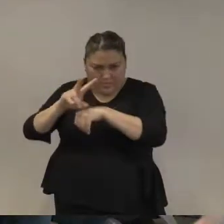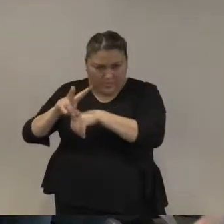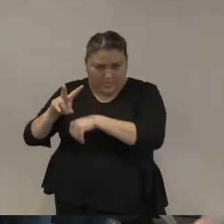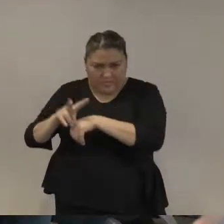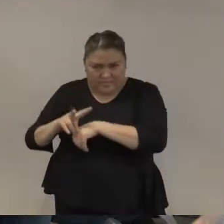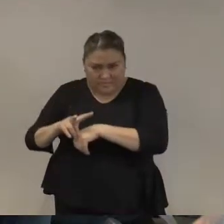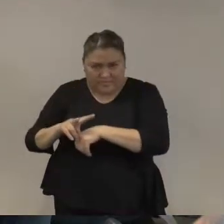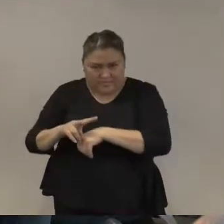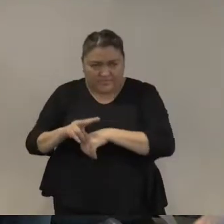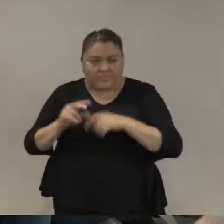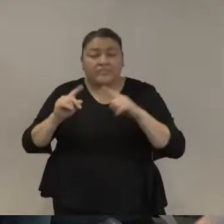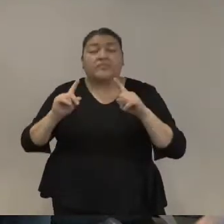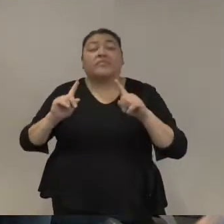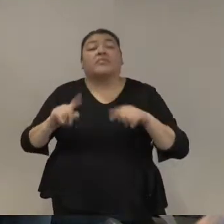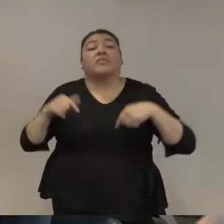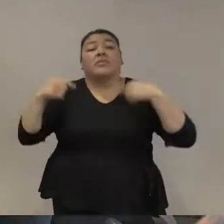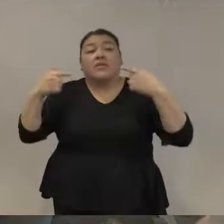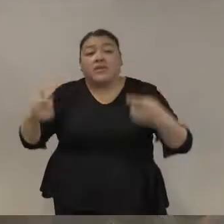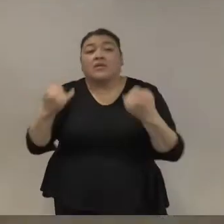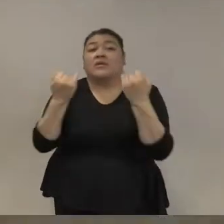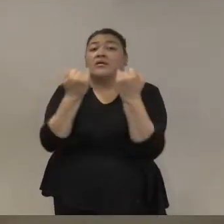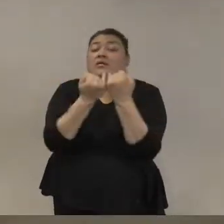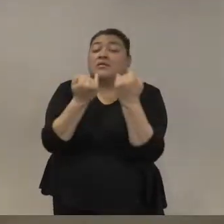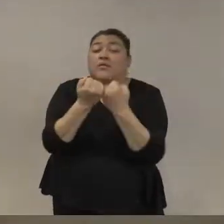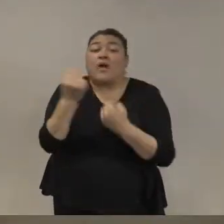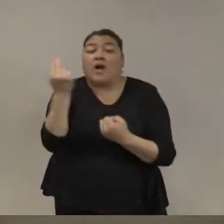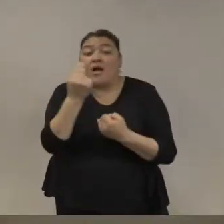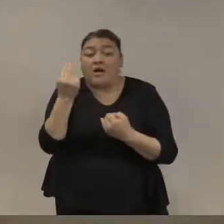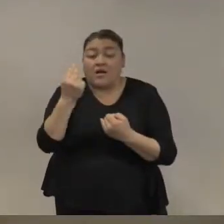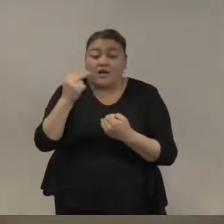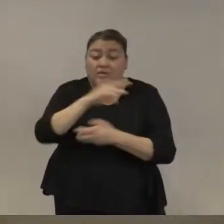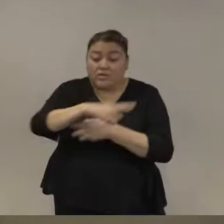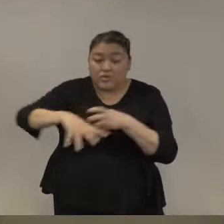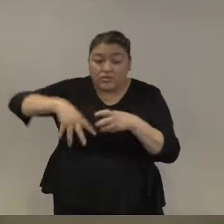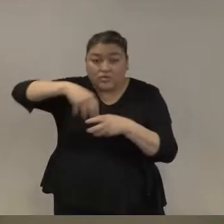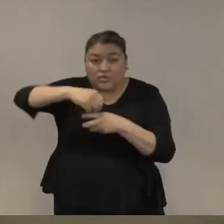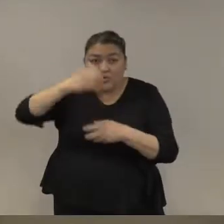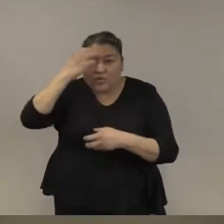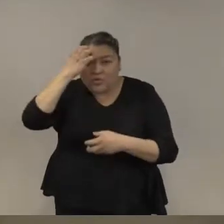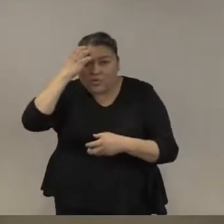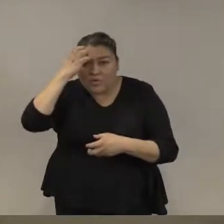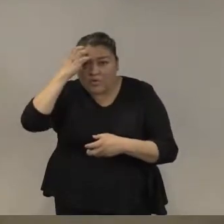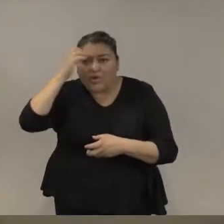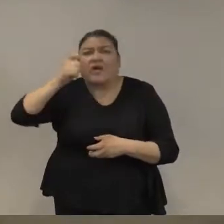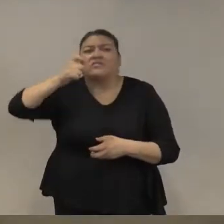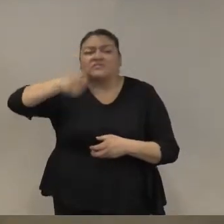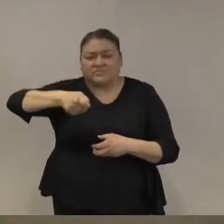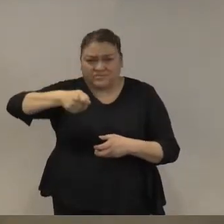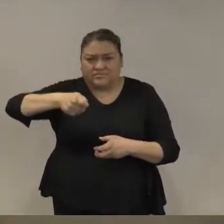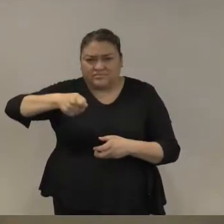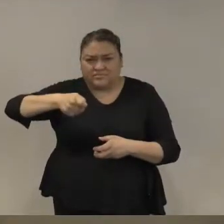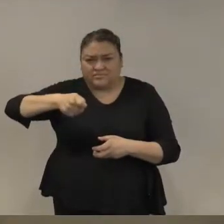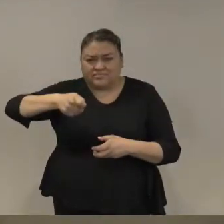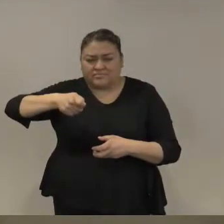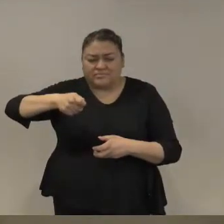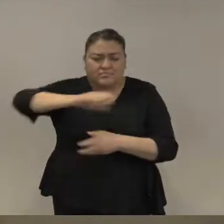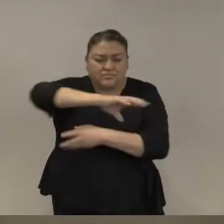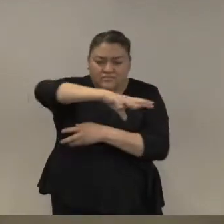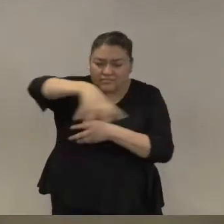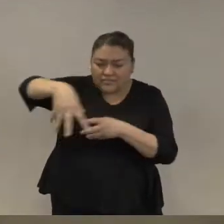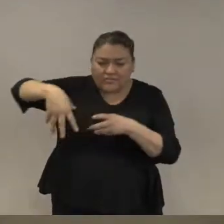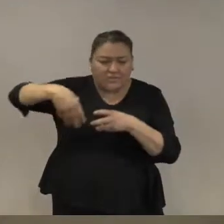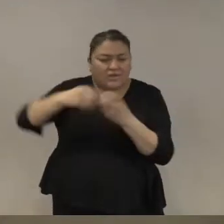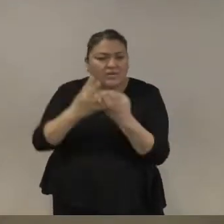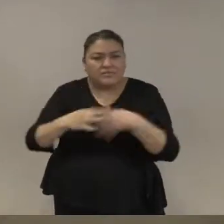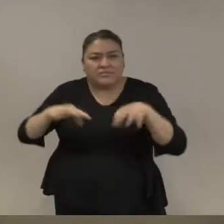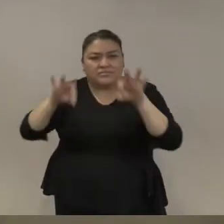honestos y eficaces todo esto implica reconocer que todo este sector es importante